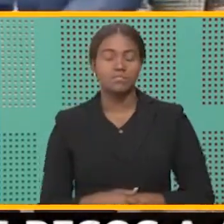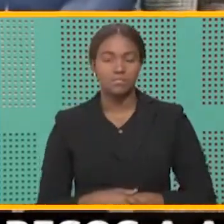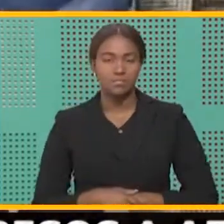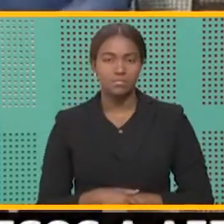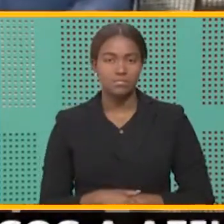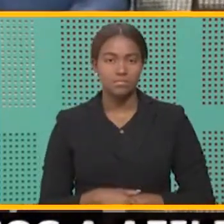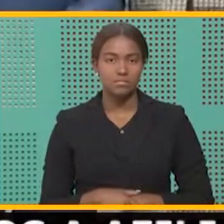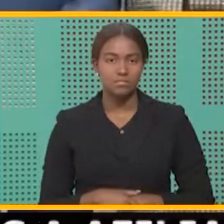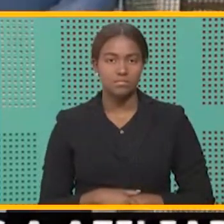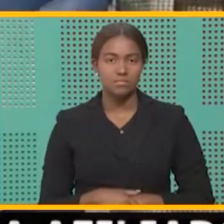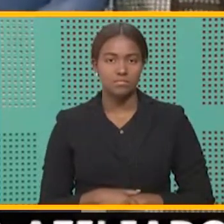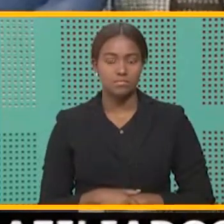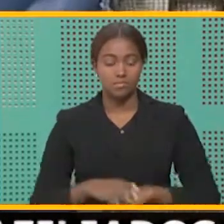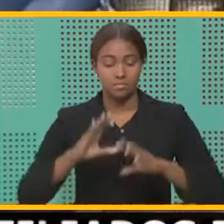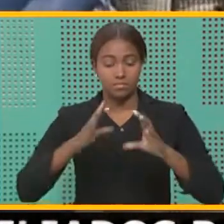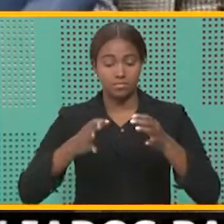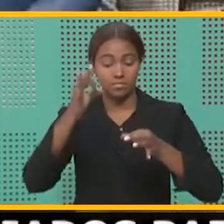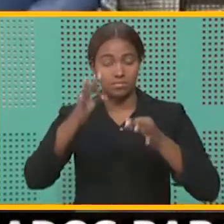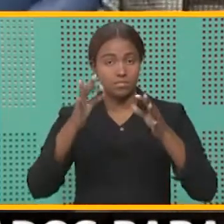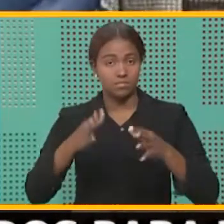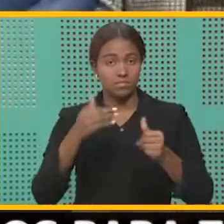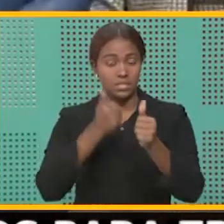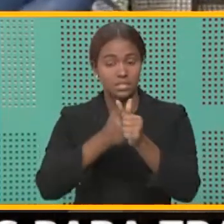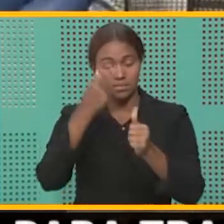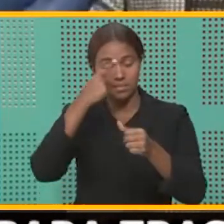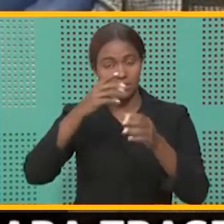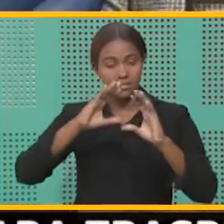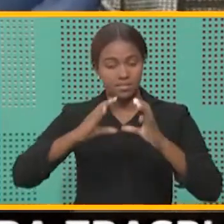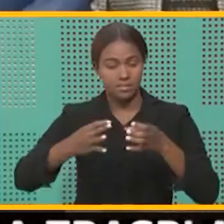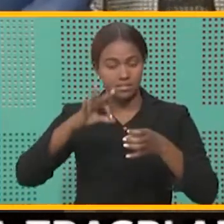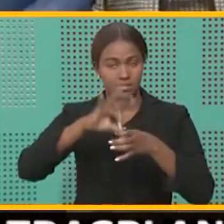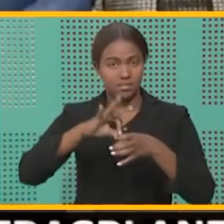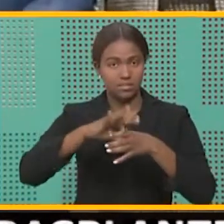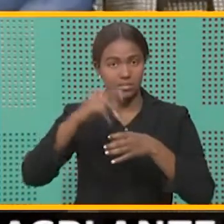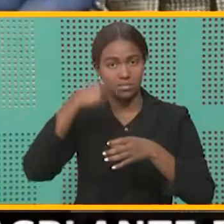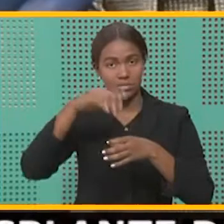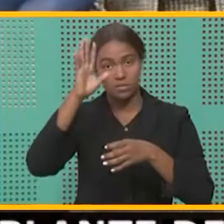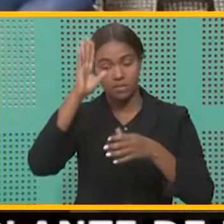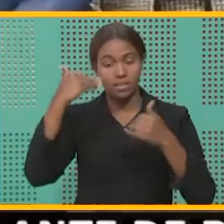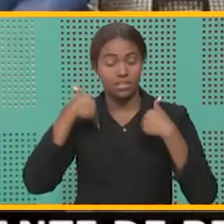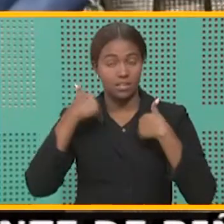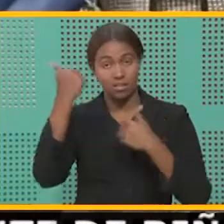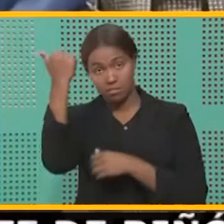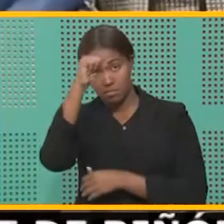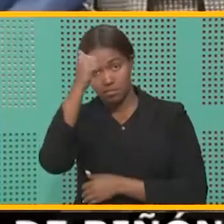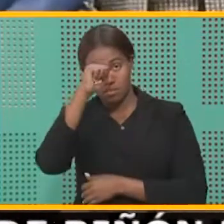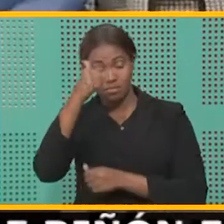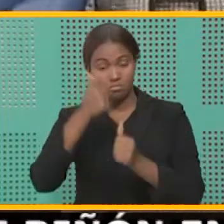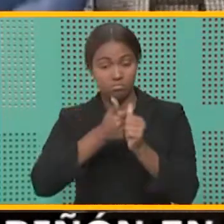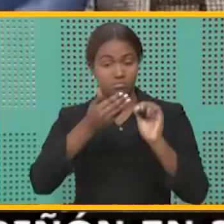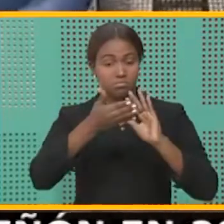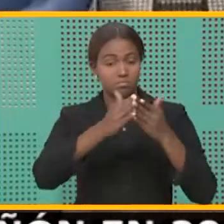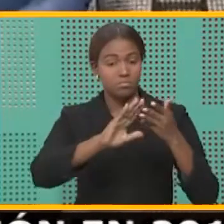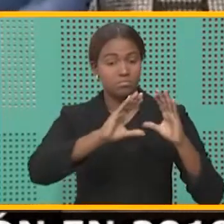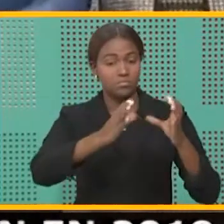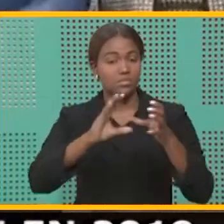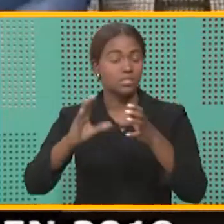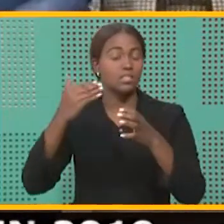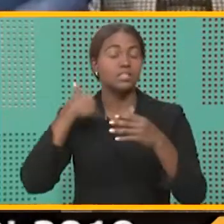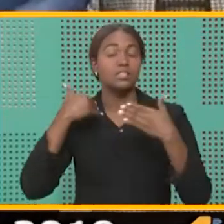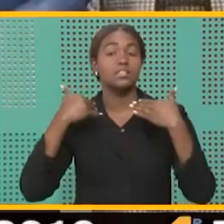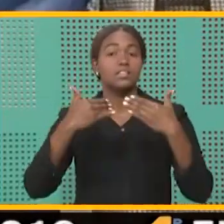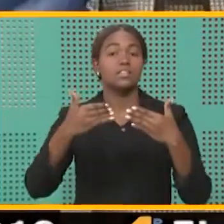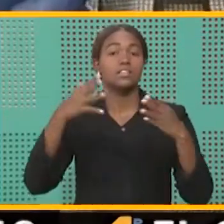el núcleo legal de la elección que vamos a tener el domingo en la Ciudad Municipal está